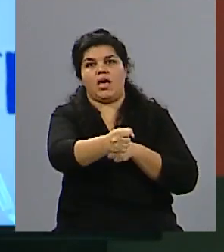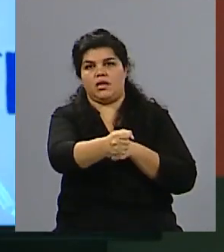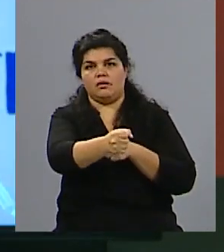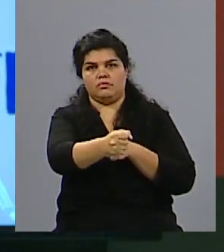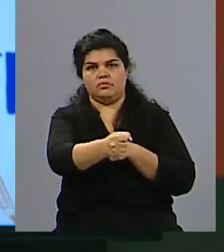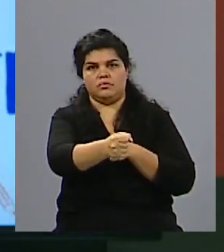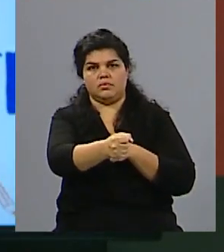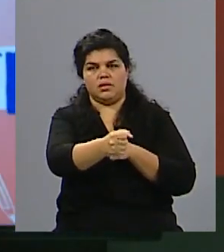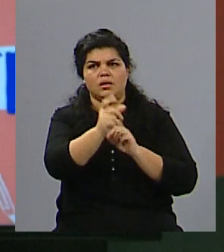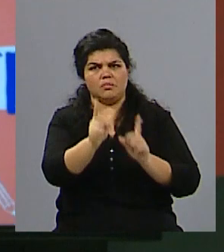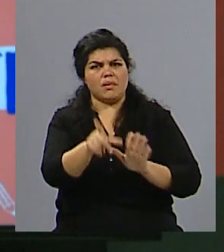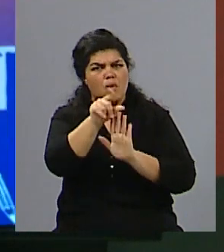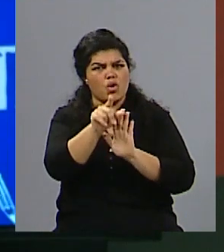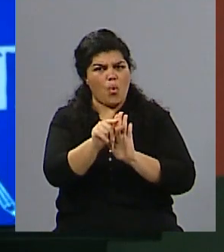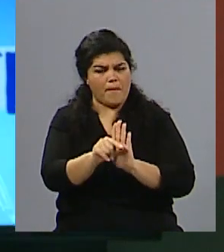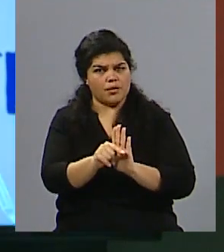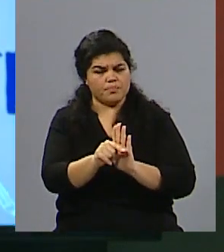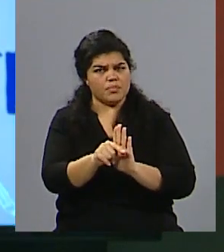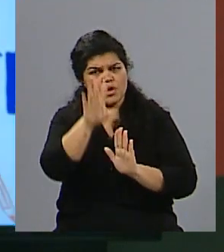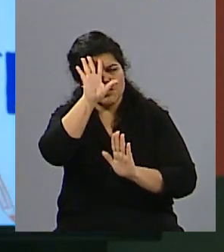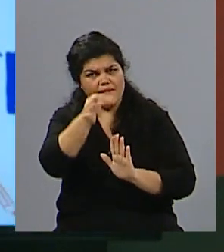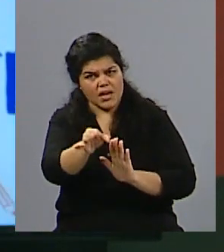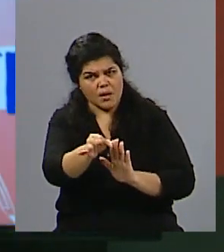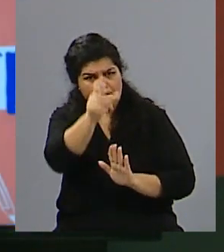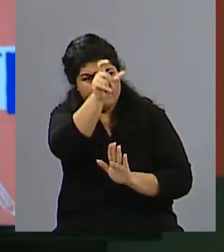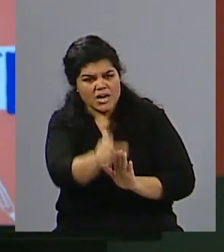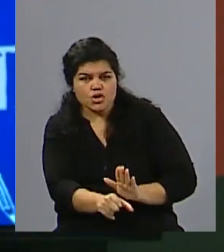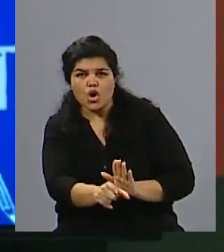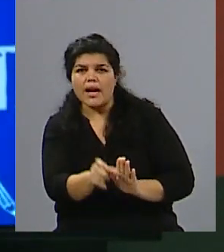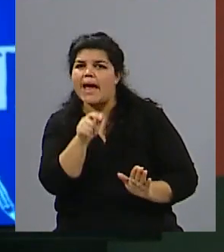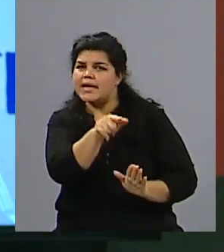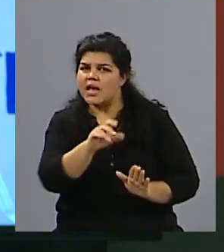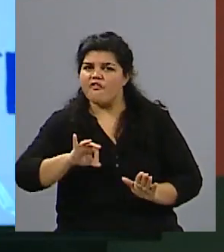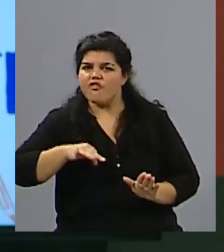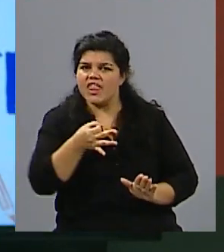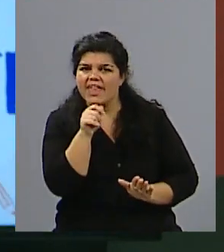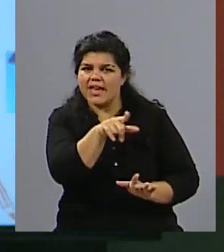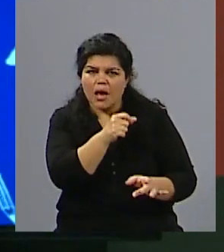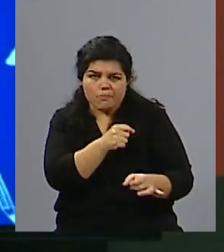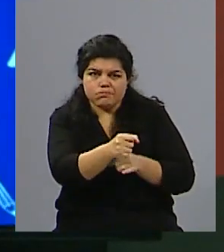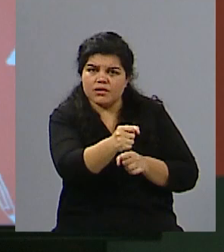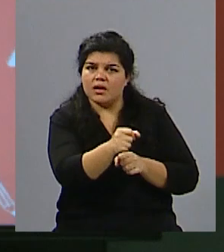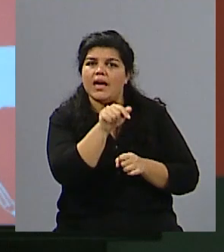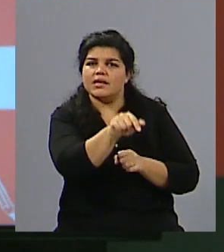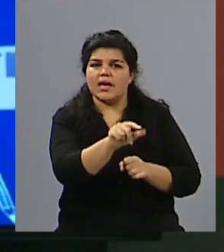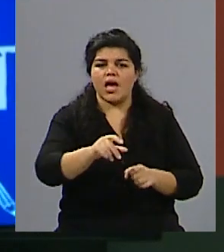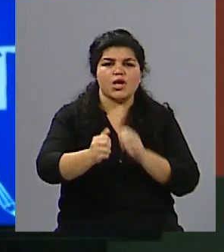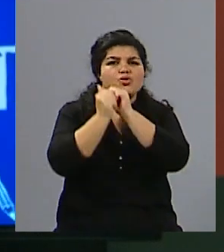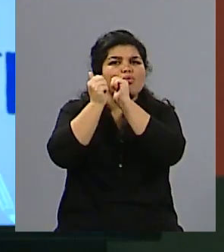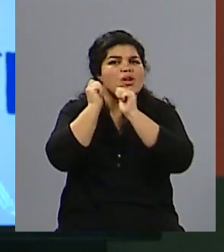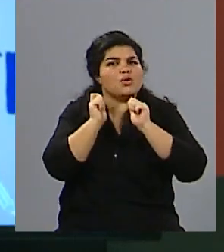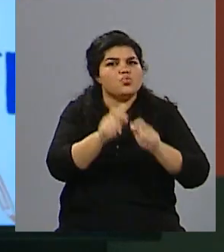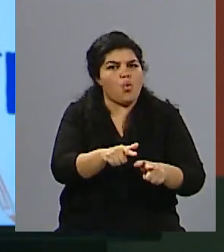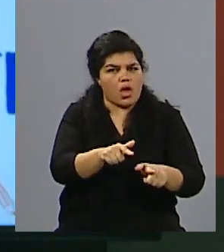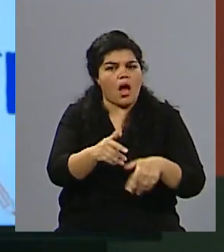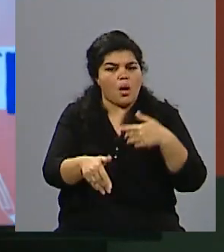Estamos dando un número, pero detrás de ese número estamos hablando de la vida y de la historia de una mujer que terminó